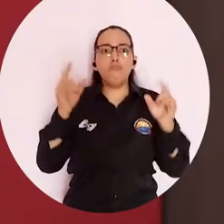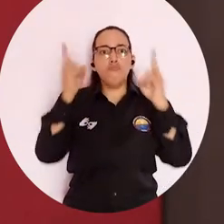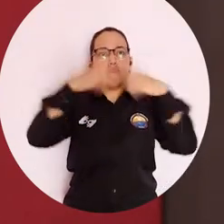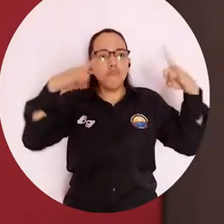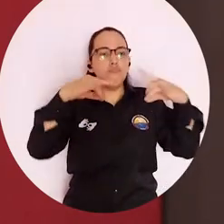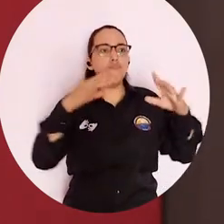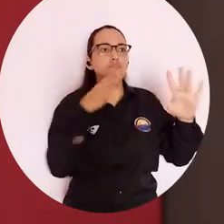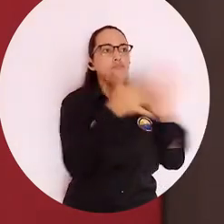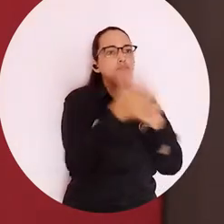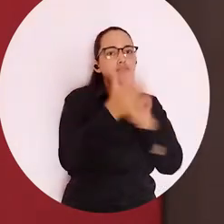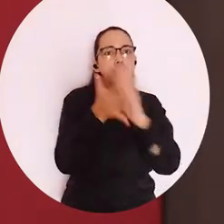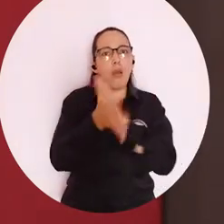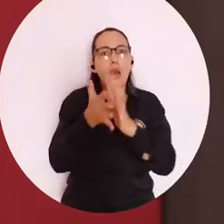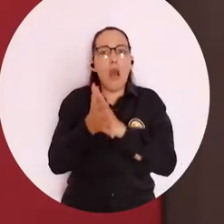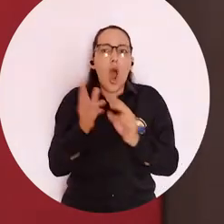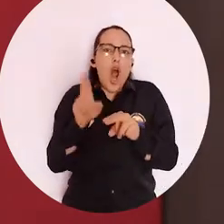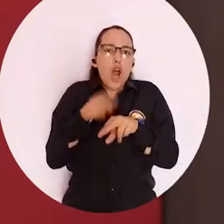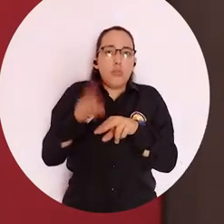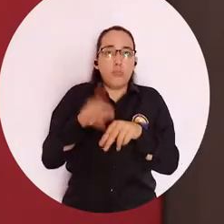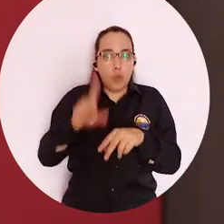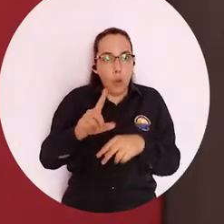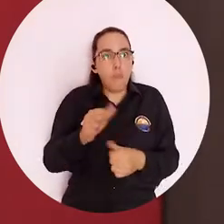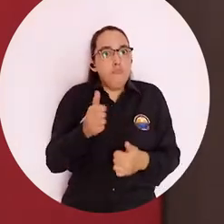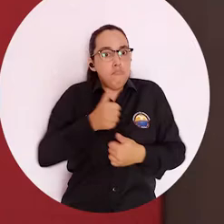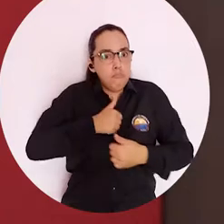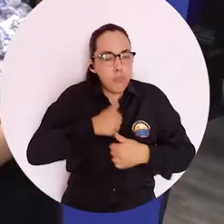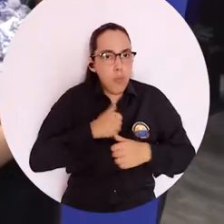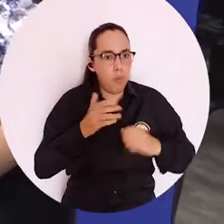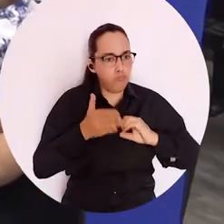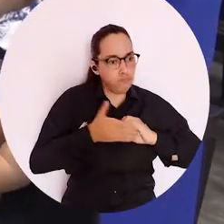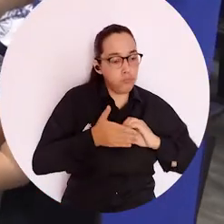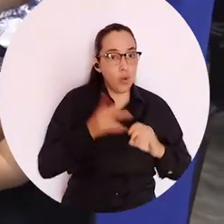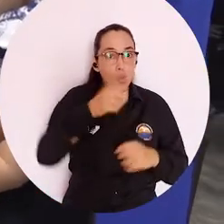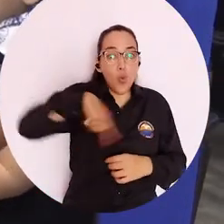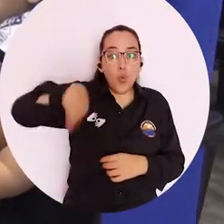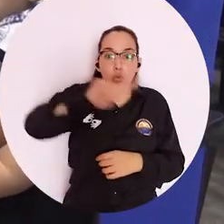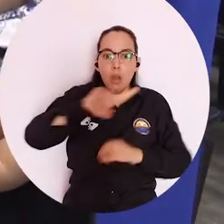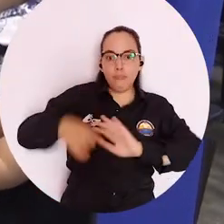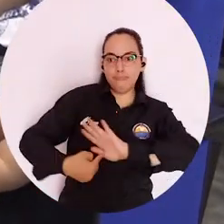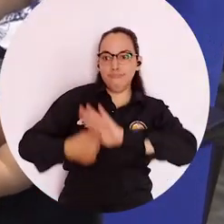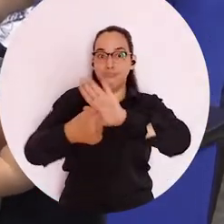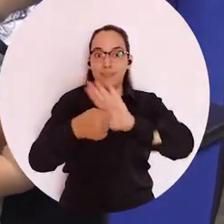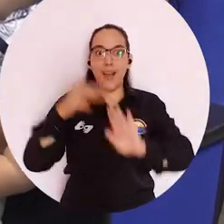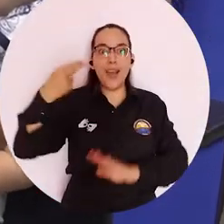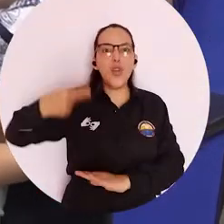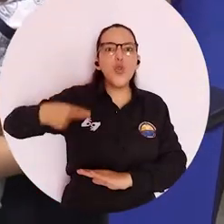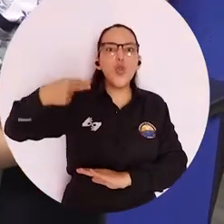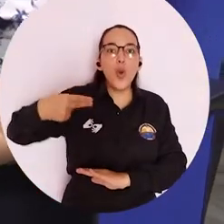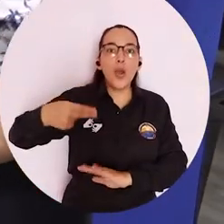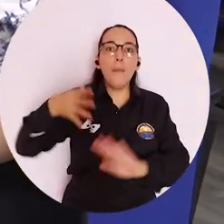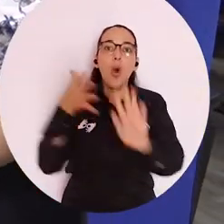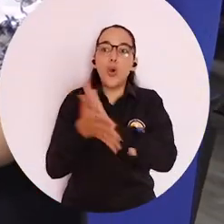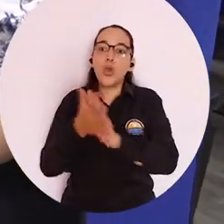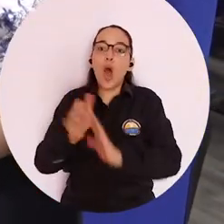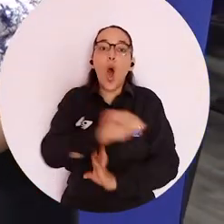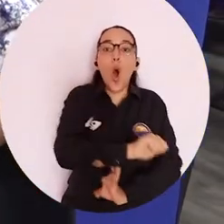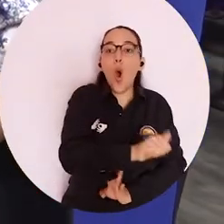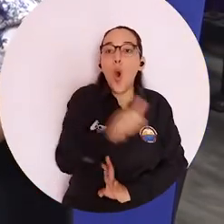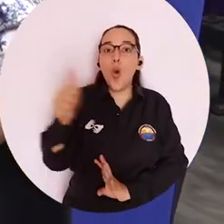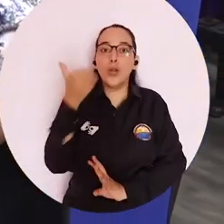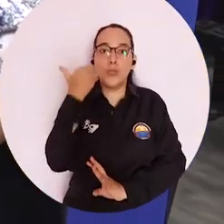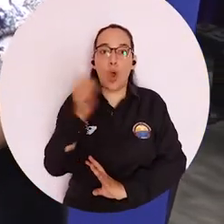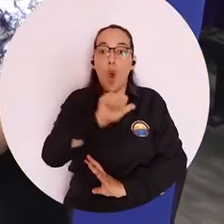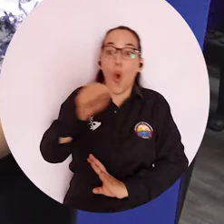tan impersonales, siendo que esto es algo tan personal y tan íntimo. Entonces que sean ustedes las protagonistas de esta historia para contarle a otras